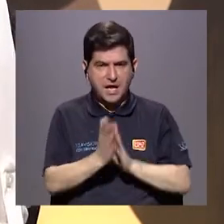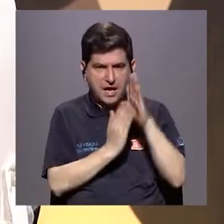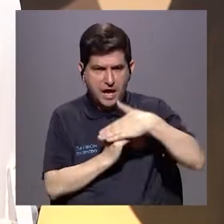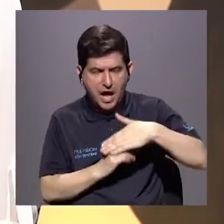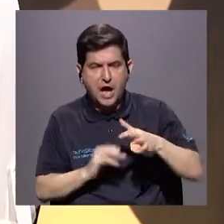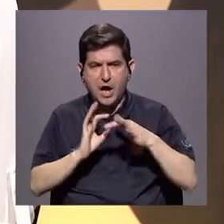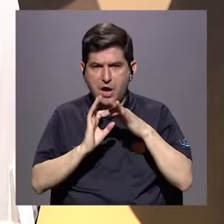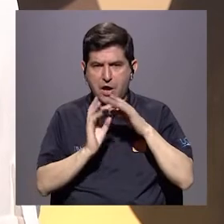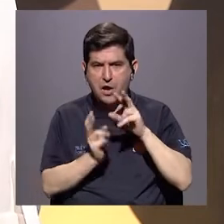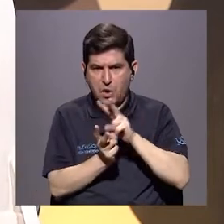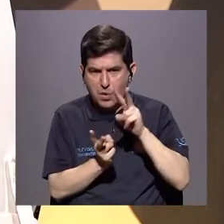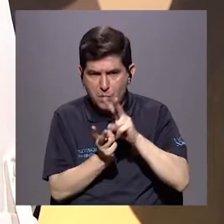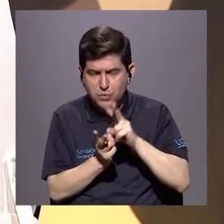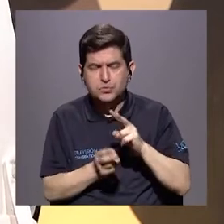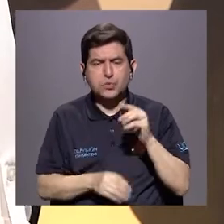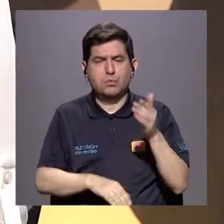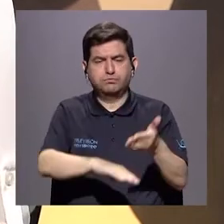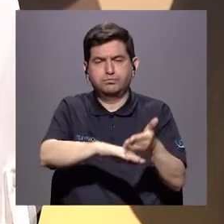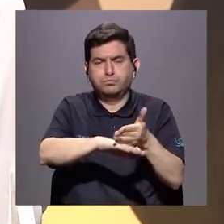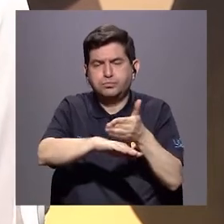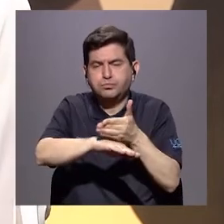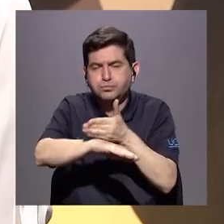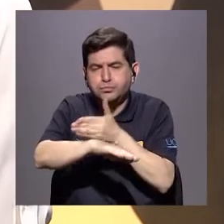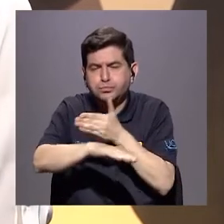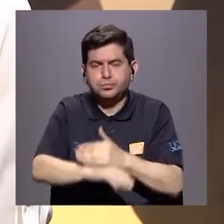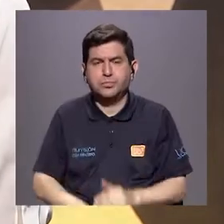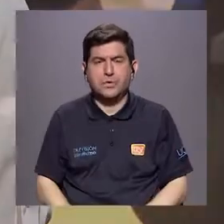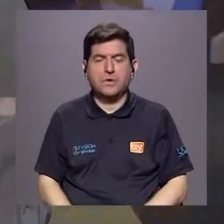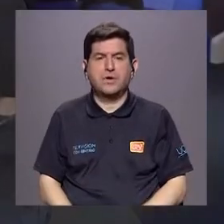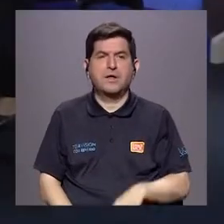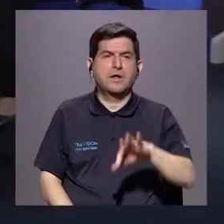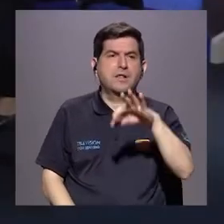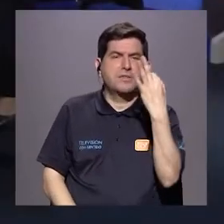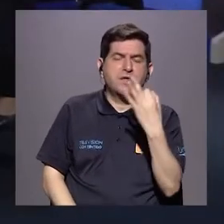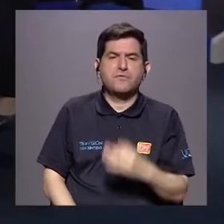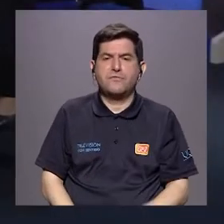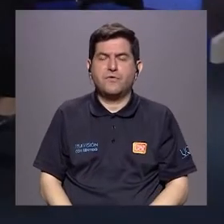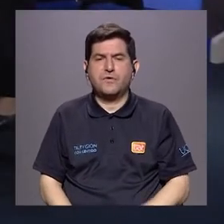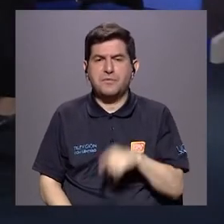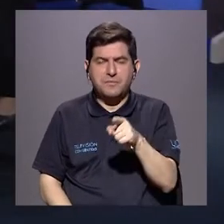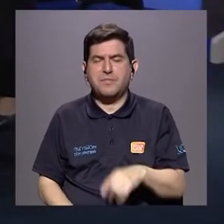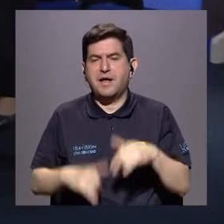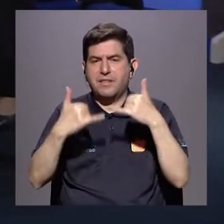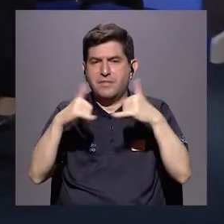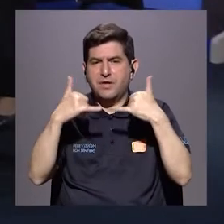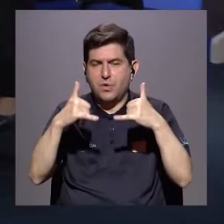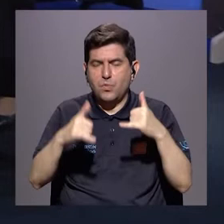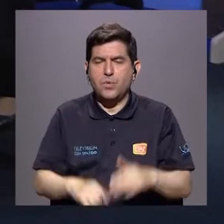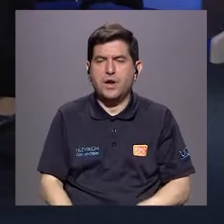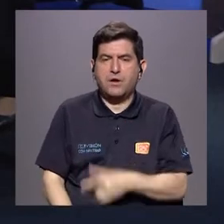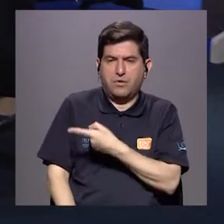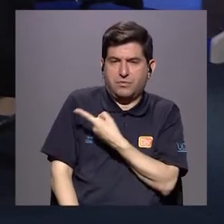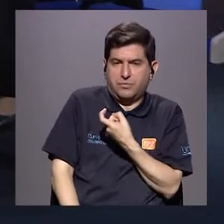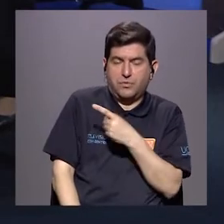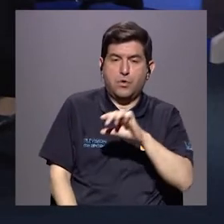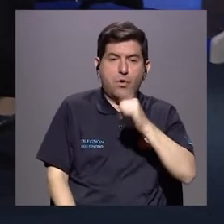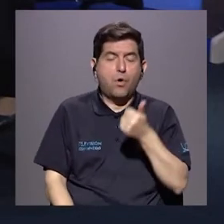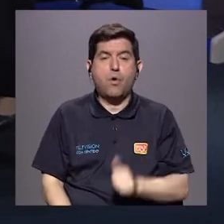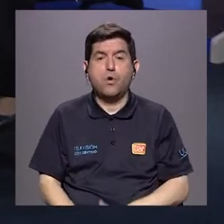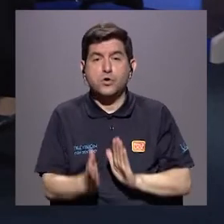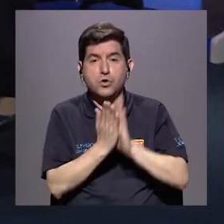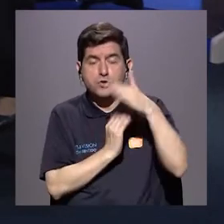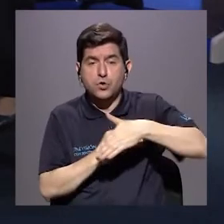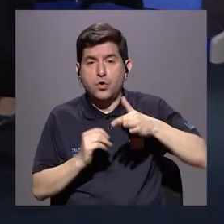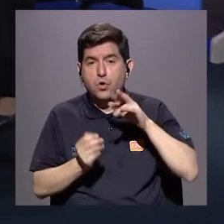sexual que es gradual, que se va produciendo como por una seducción, por un juego, y hay otros abusos